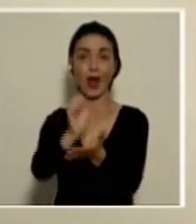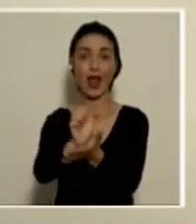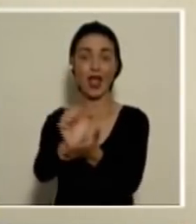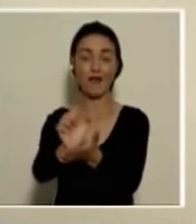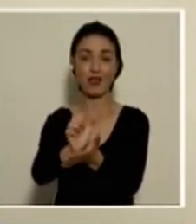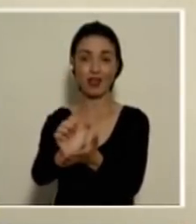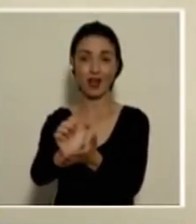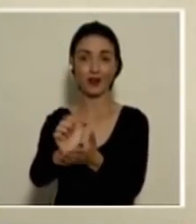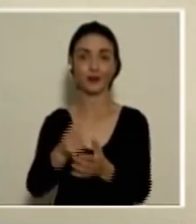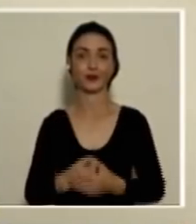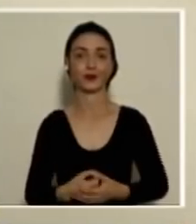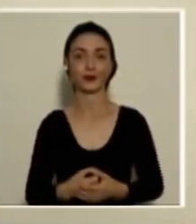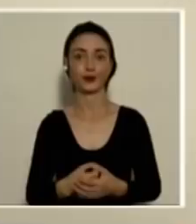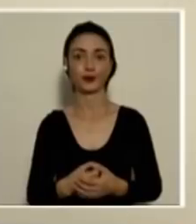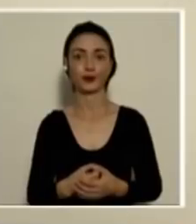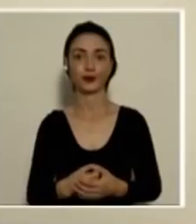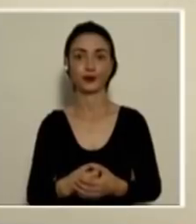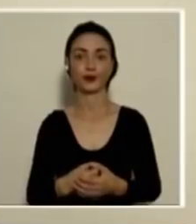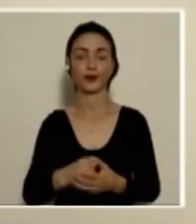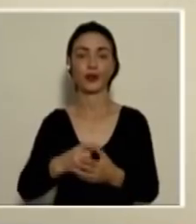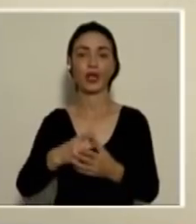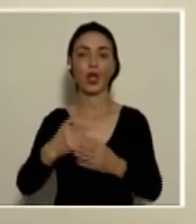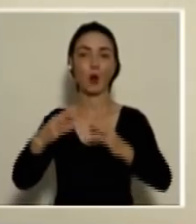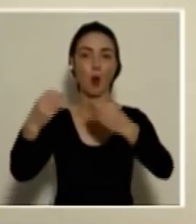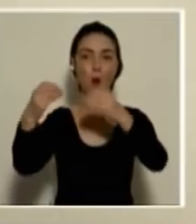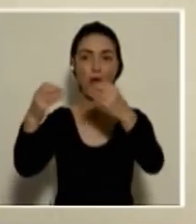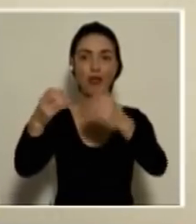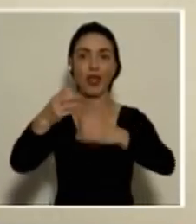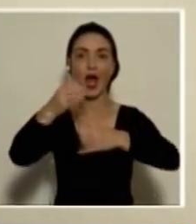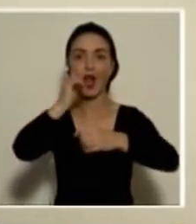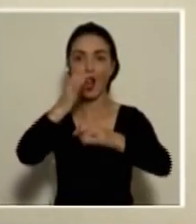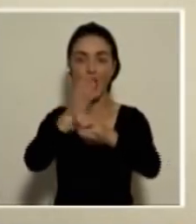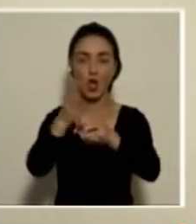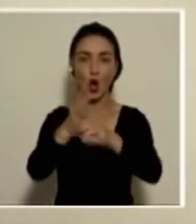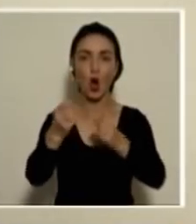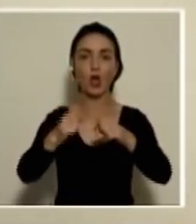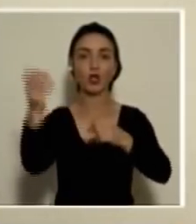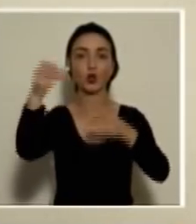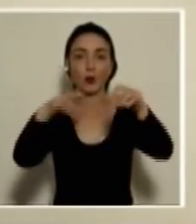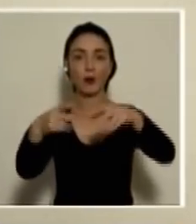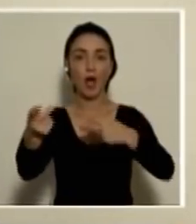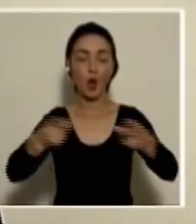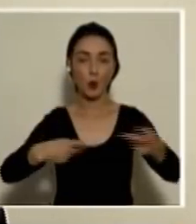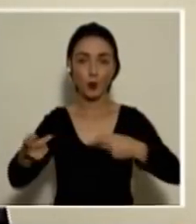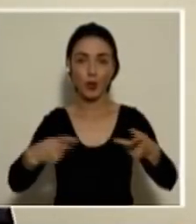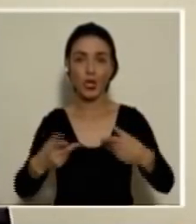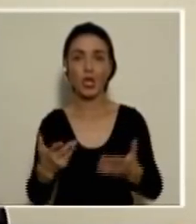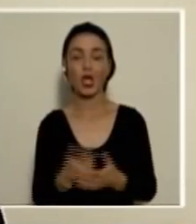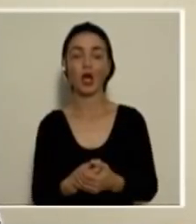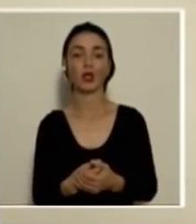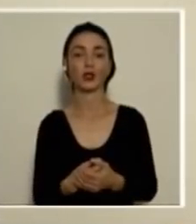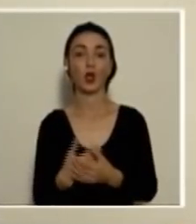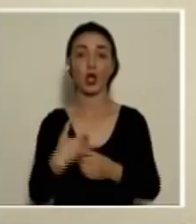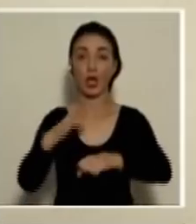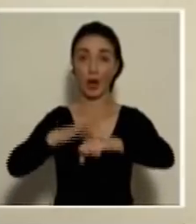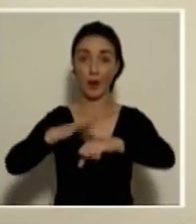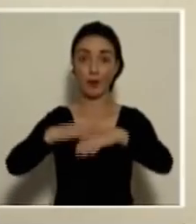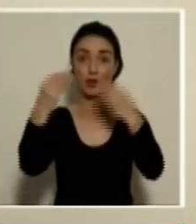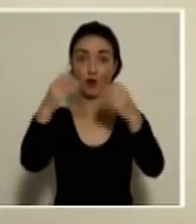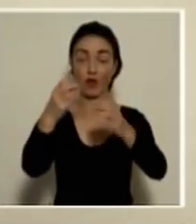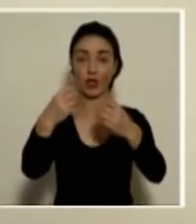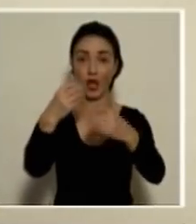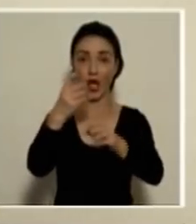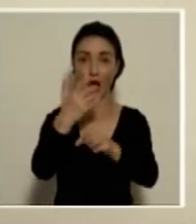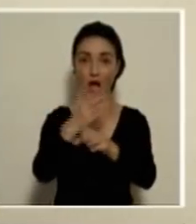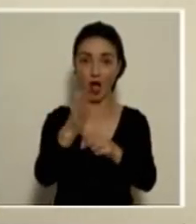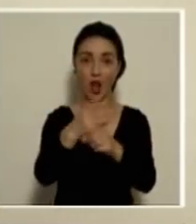que afuera de licoreras, supermercados, pulperidas o los que tengan permiso de ventas de